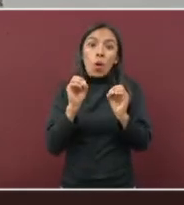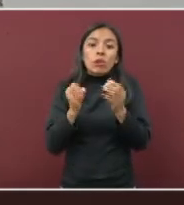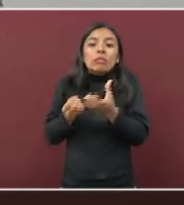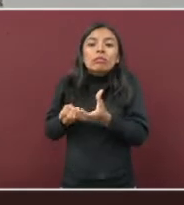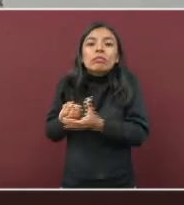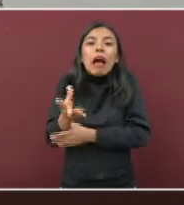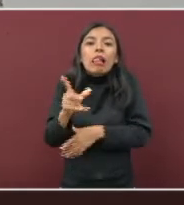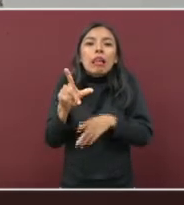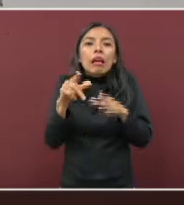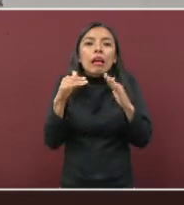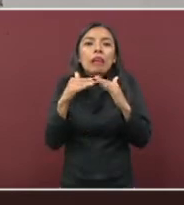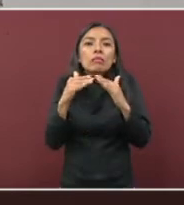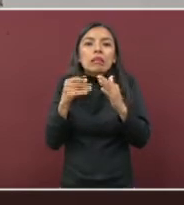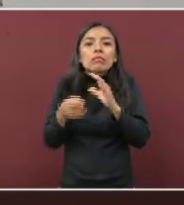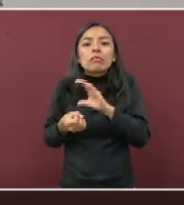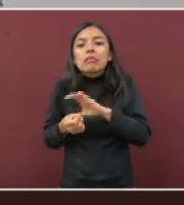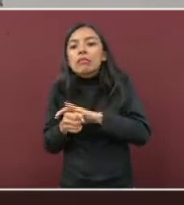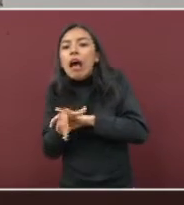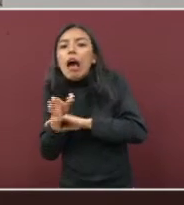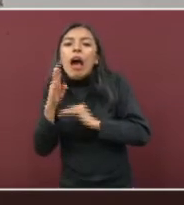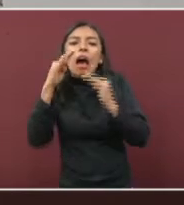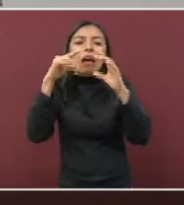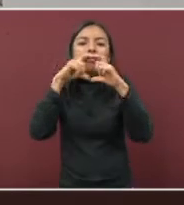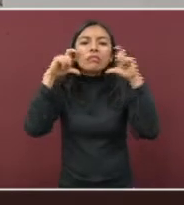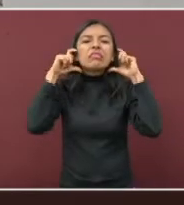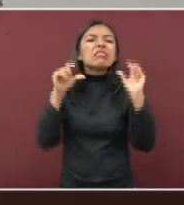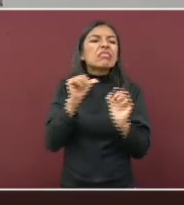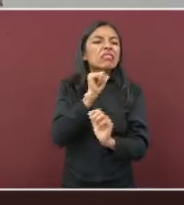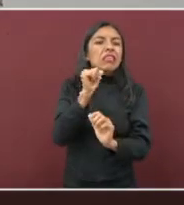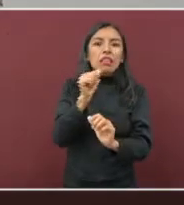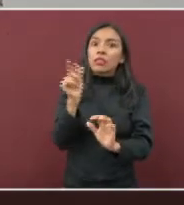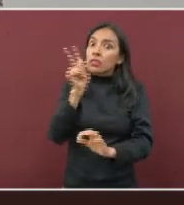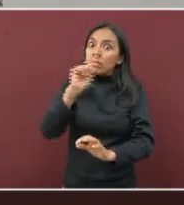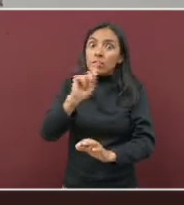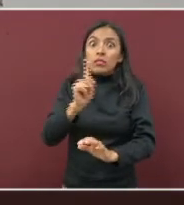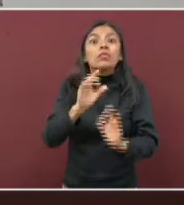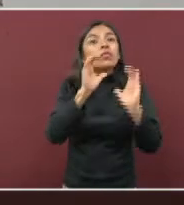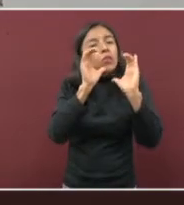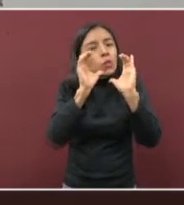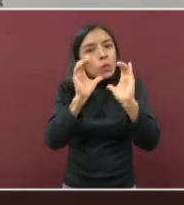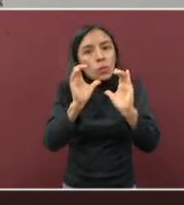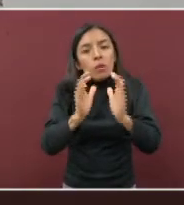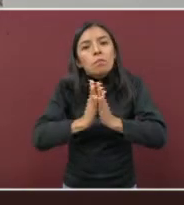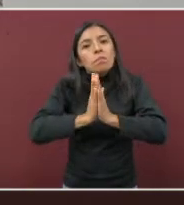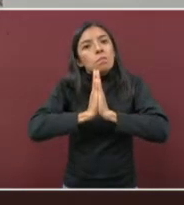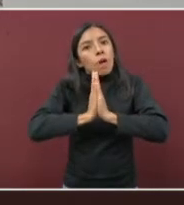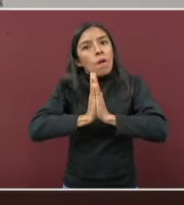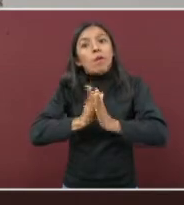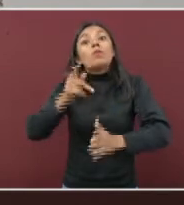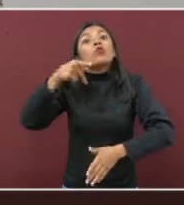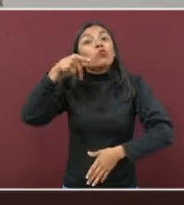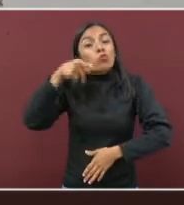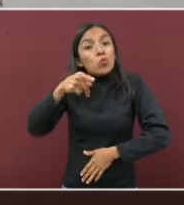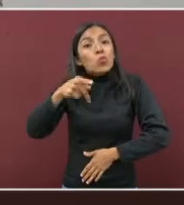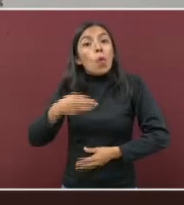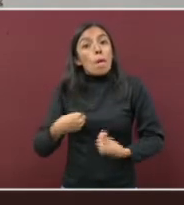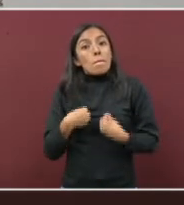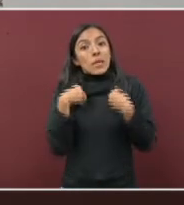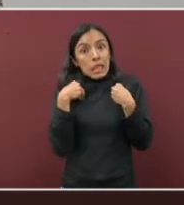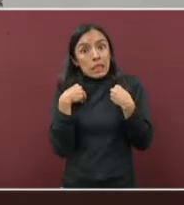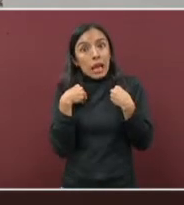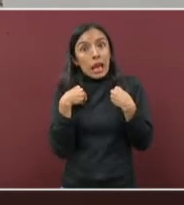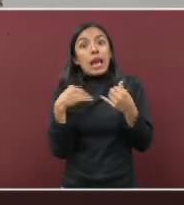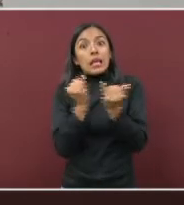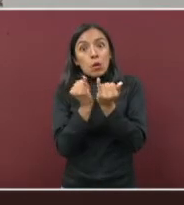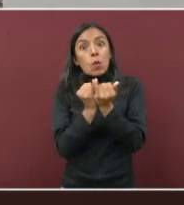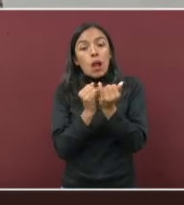Familia Veracruzana, tengan mucho cuidado, por favor, porque la vida de ustedes, y en el caso de las embarazadas, la